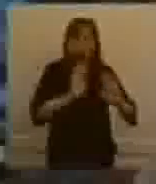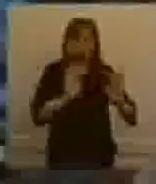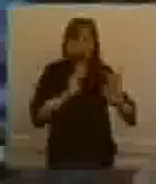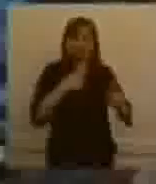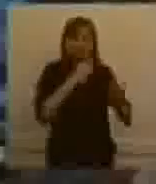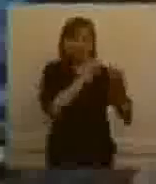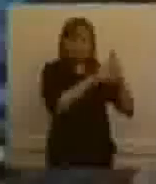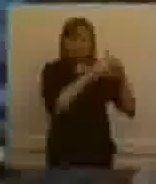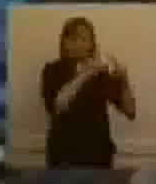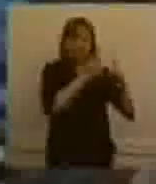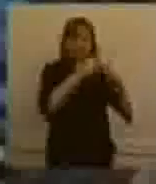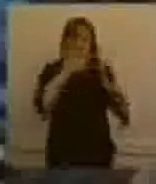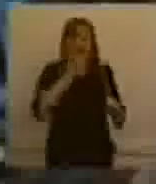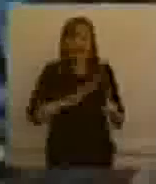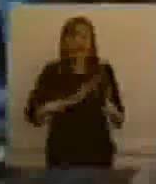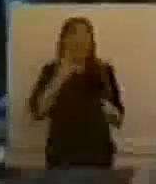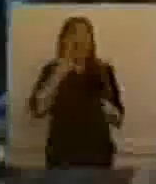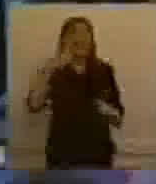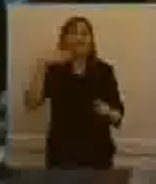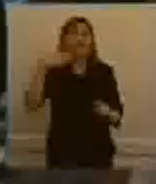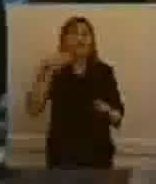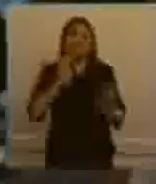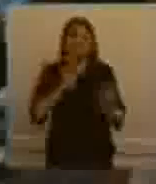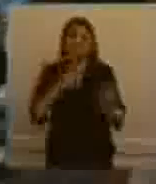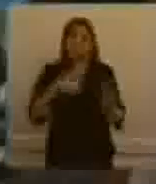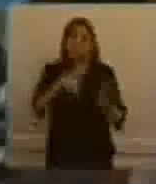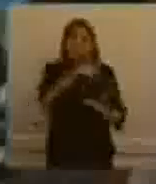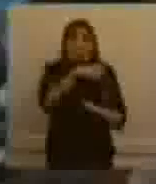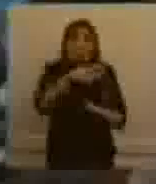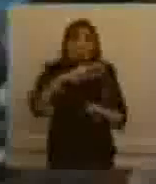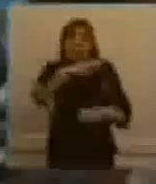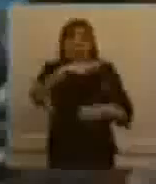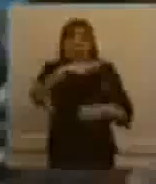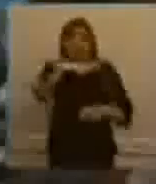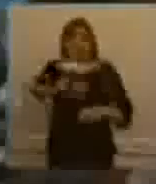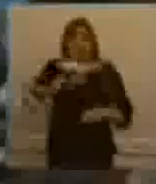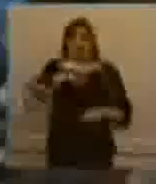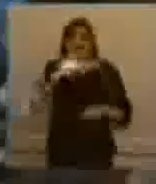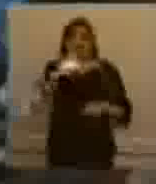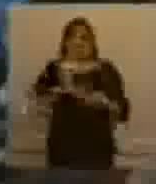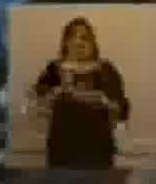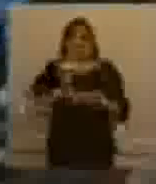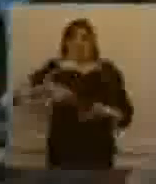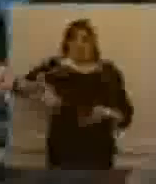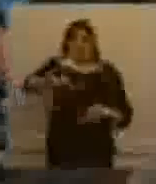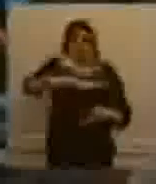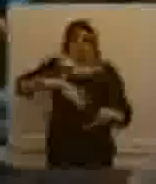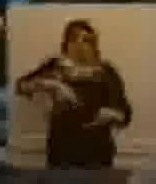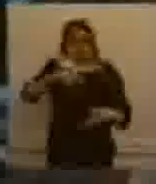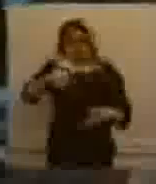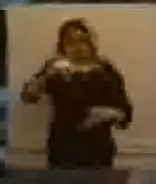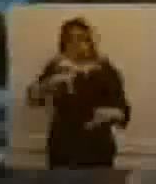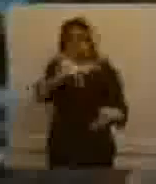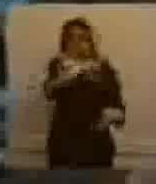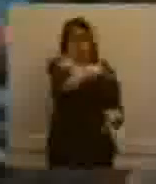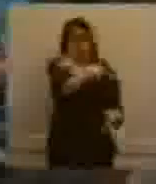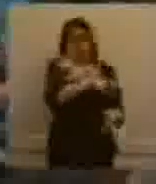que también es para los contribuyentes de dichas localidades.